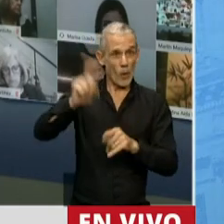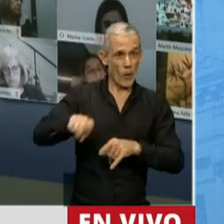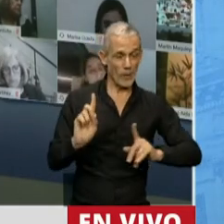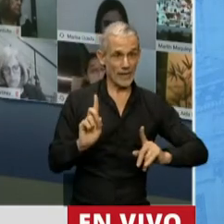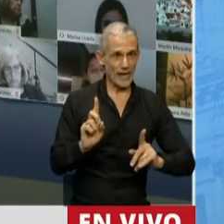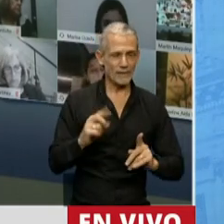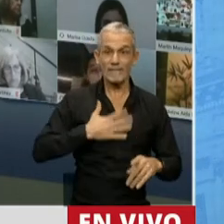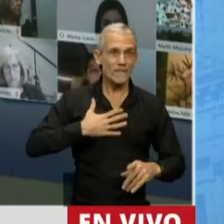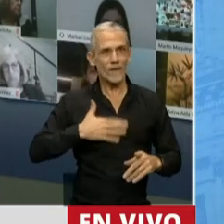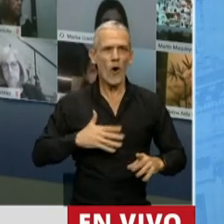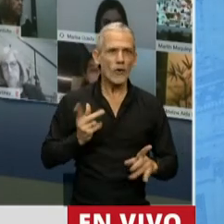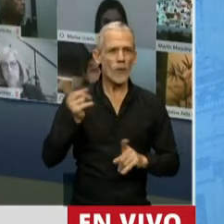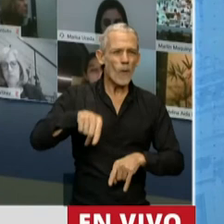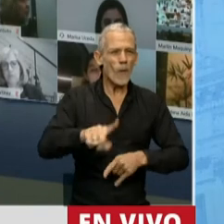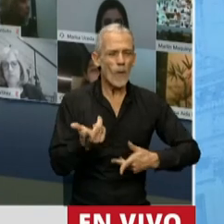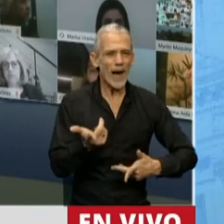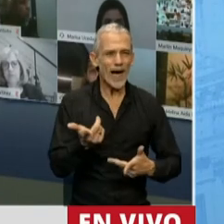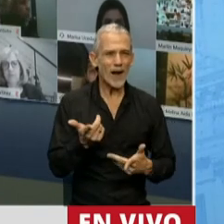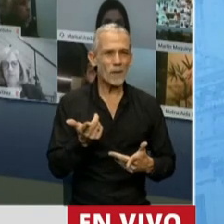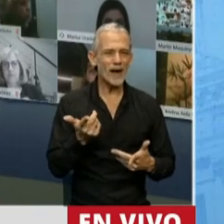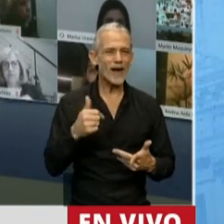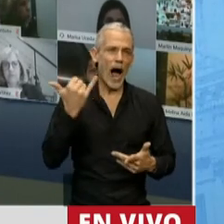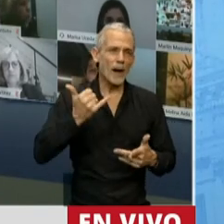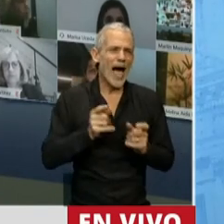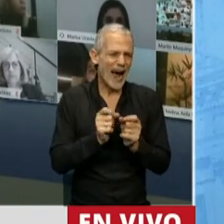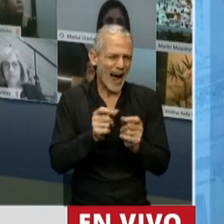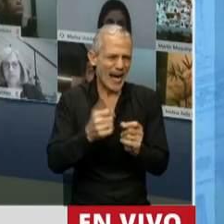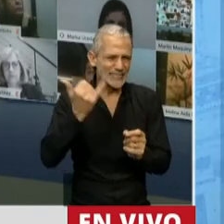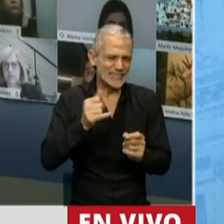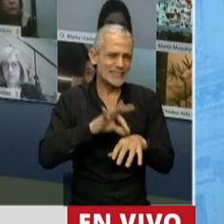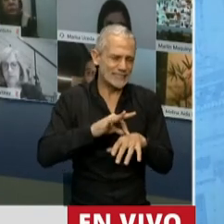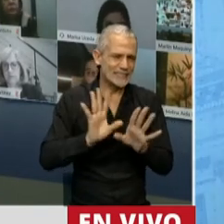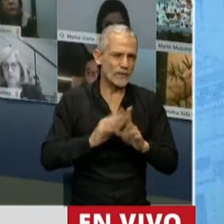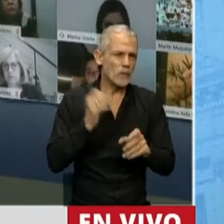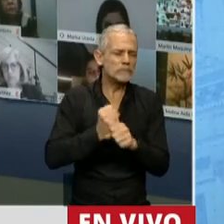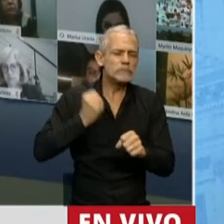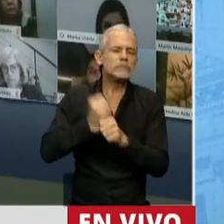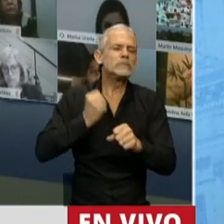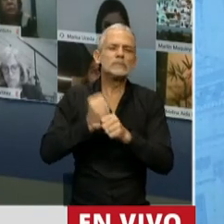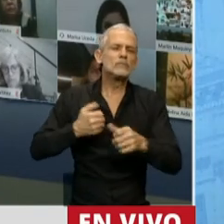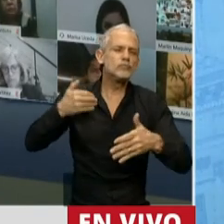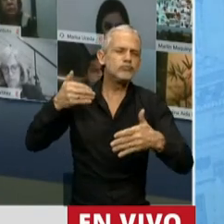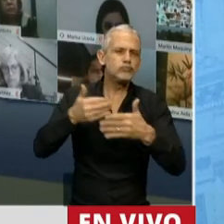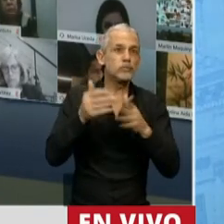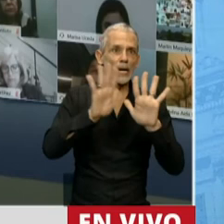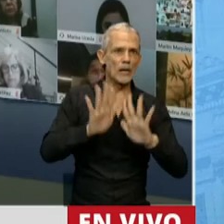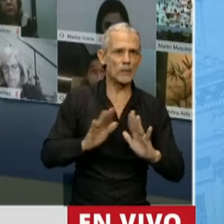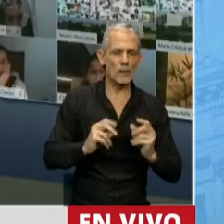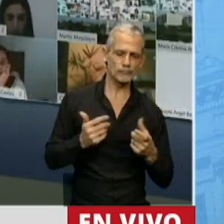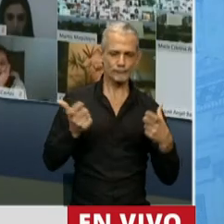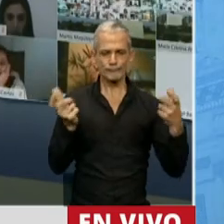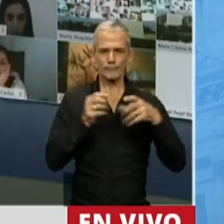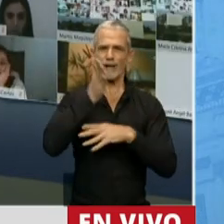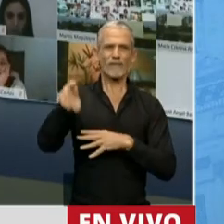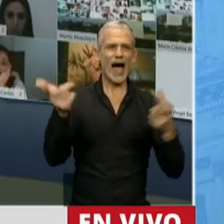Estaba entusiasta a pesar de que lo aquejaba un cáncer trabajando hasta el último minuto en la preparación rumbo a la reunión